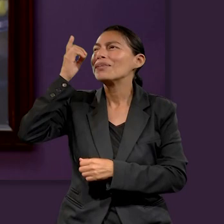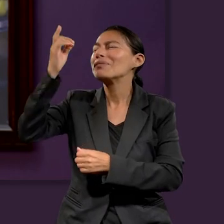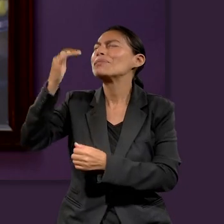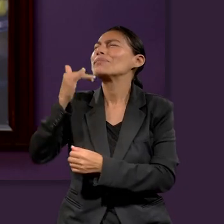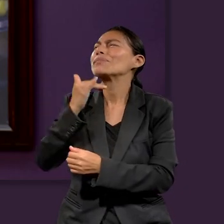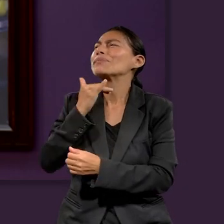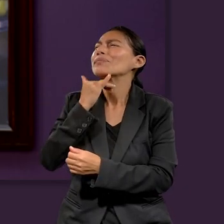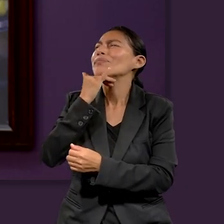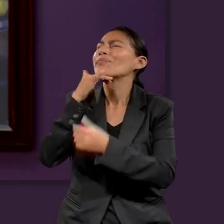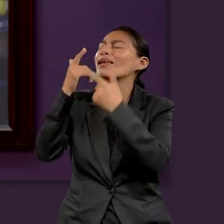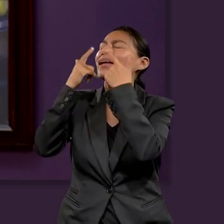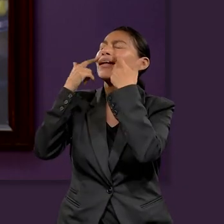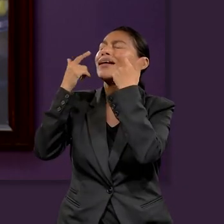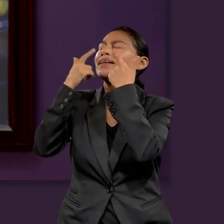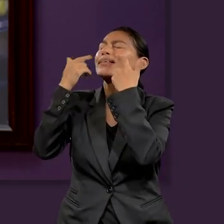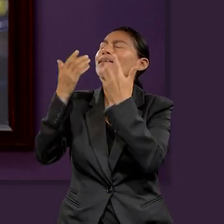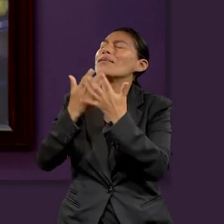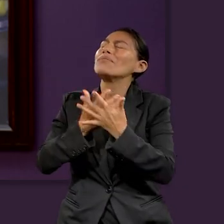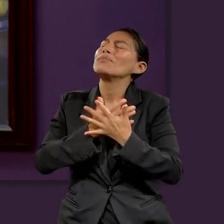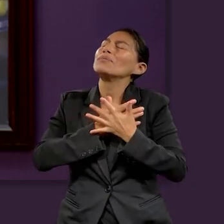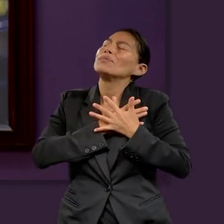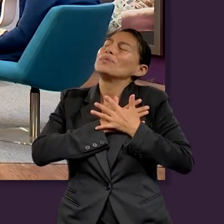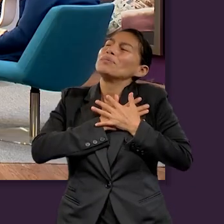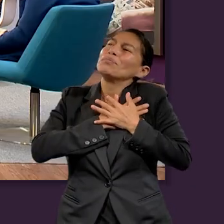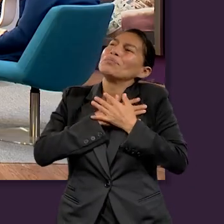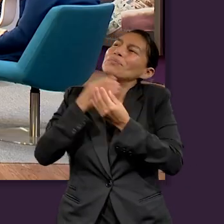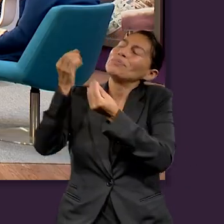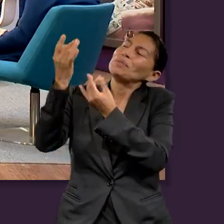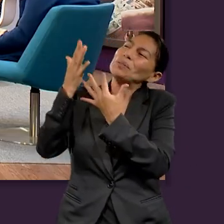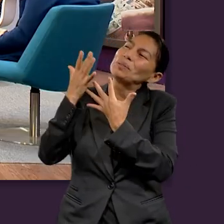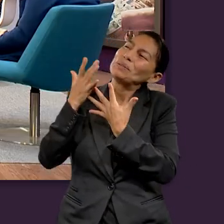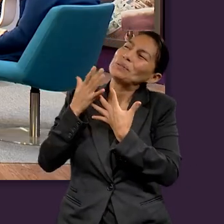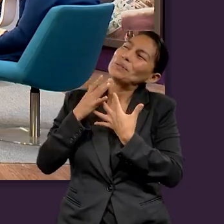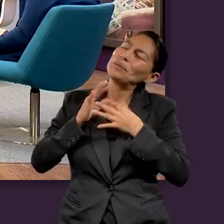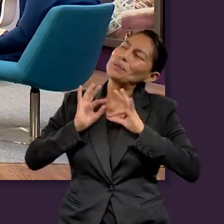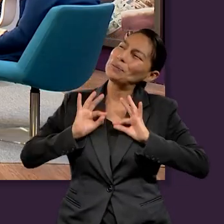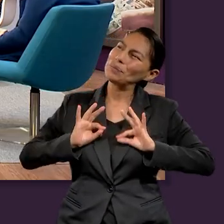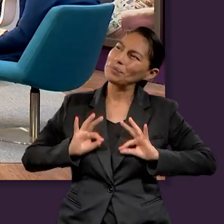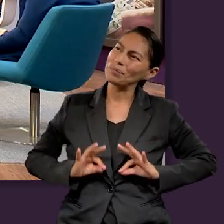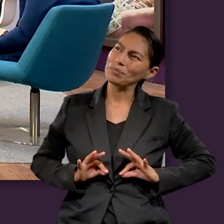gracia y el amor que tiene Dios, Jesús, hacia nosotros. Sí.